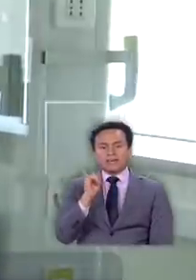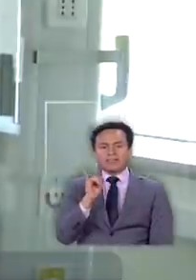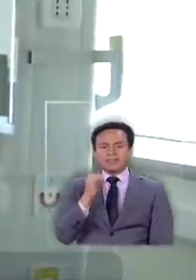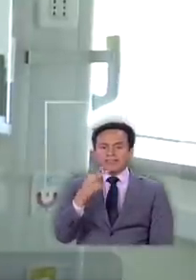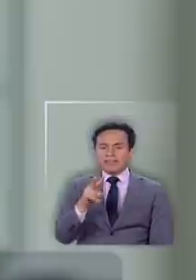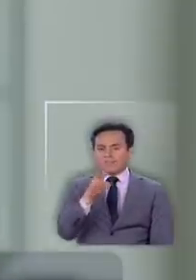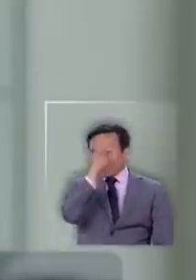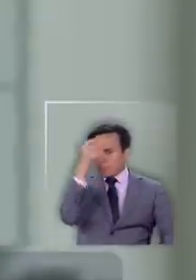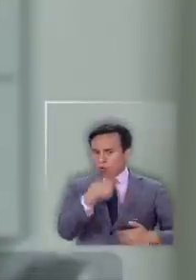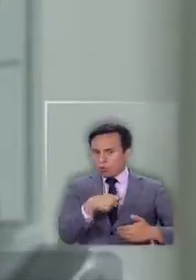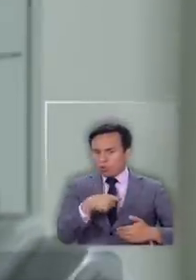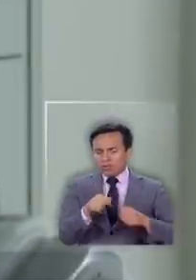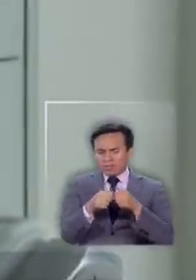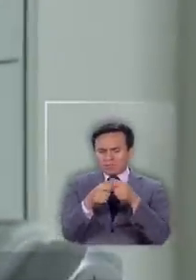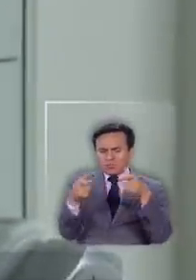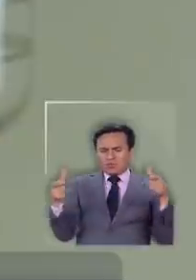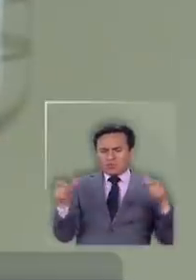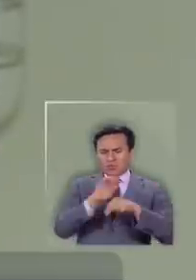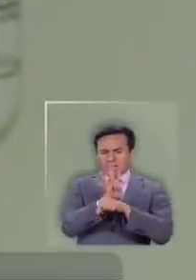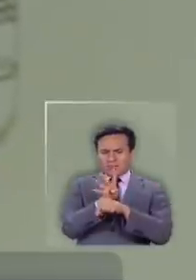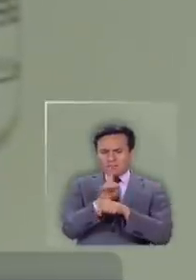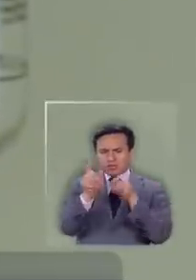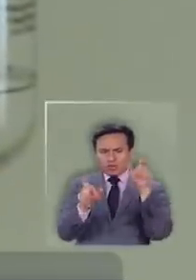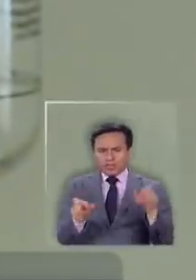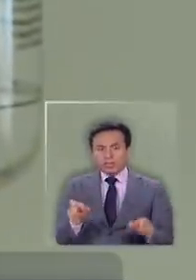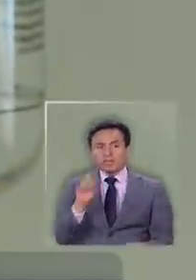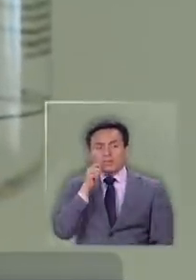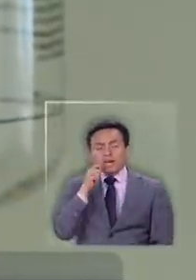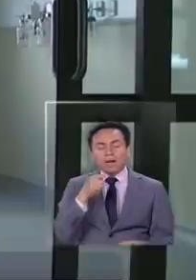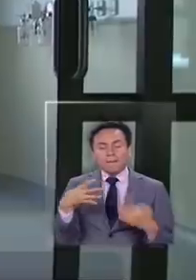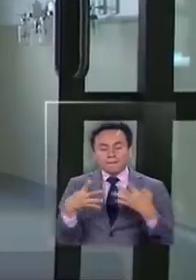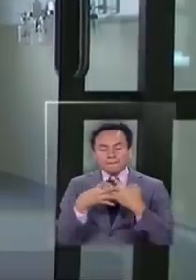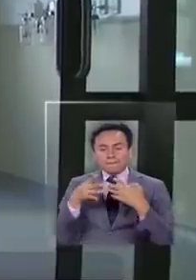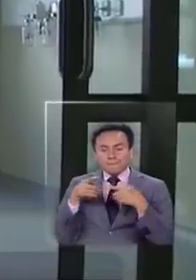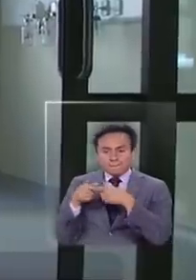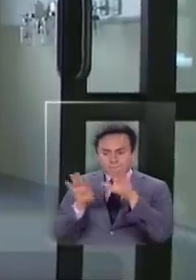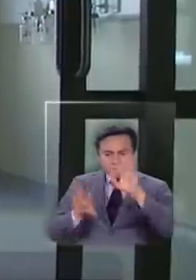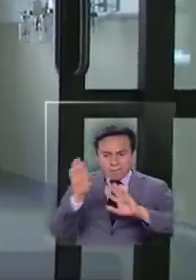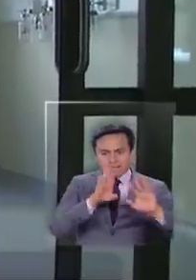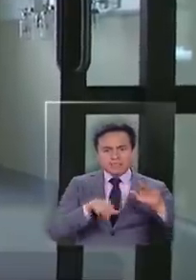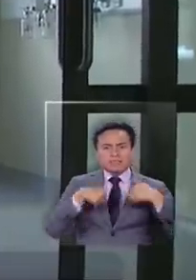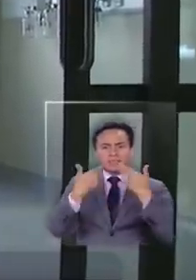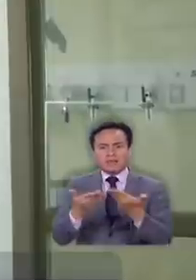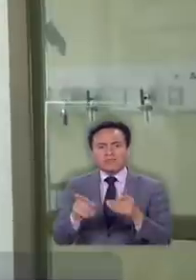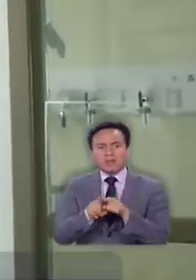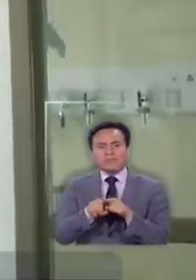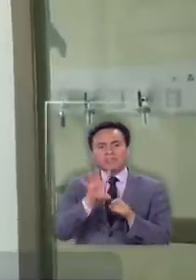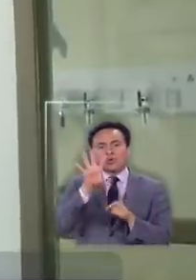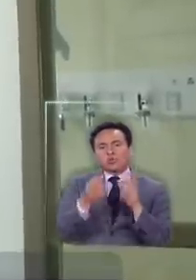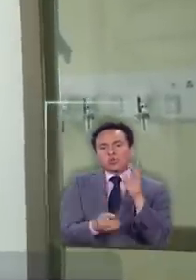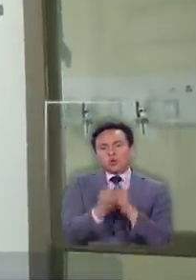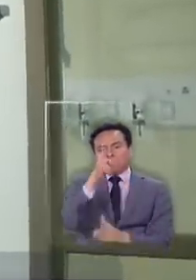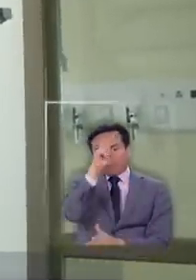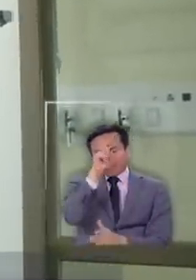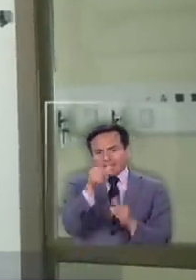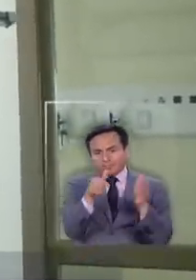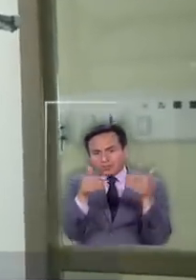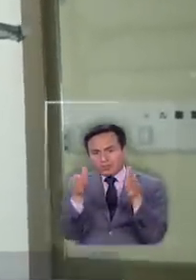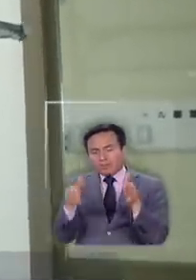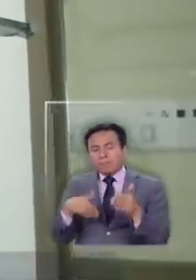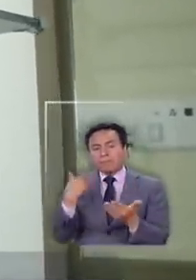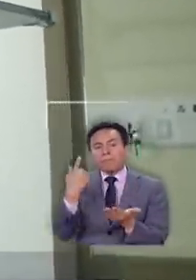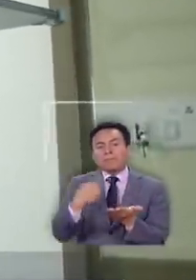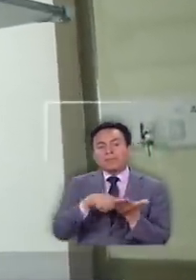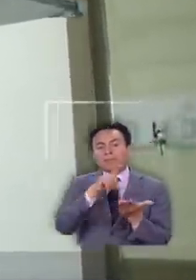frente a la epidemia del coronavirus el gobierno está reforzando la red asistencial con la entrega de 5 nuevos hospitales los que aportarán